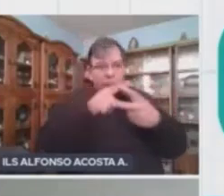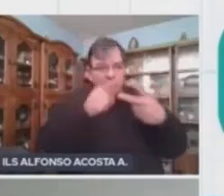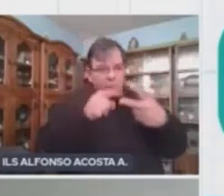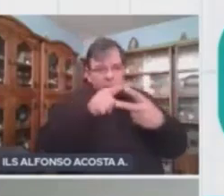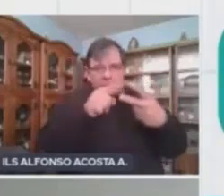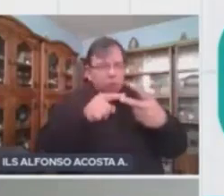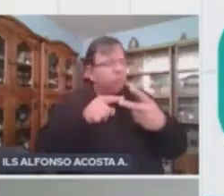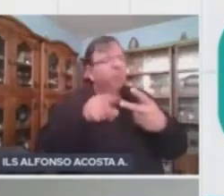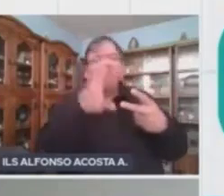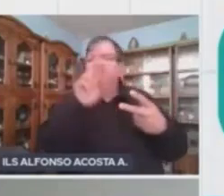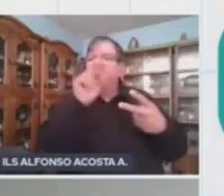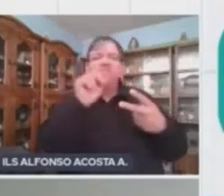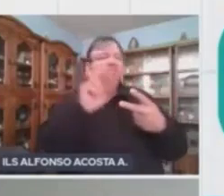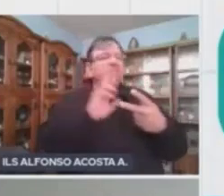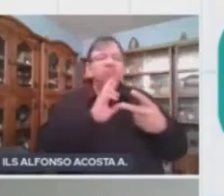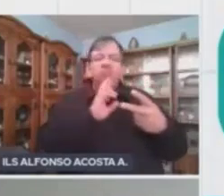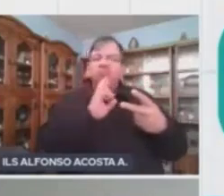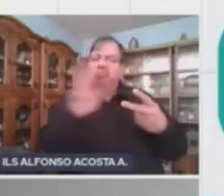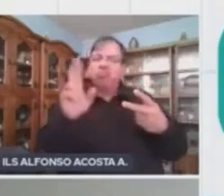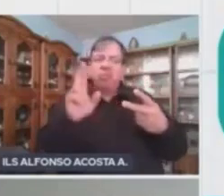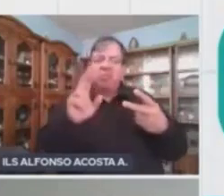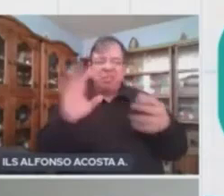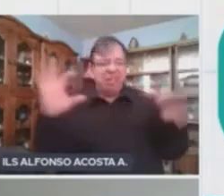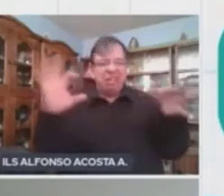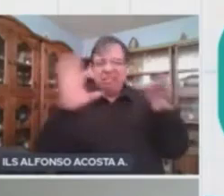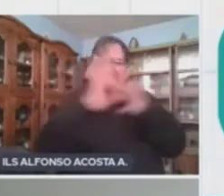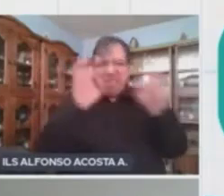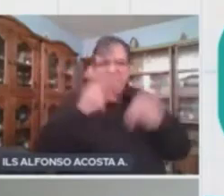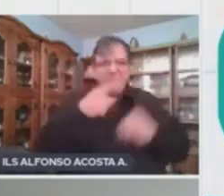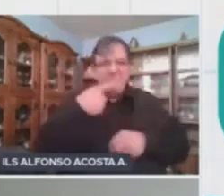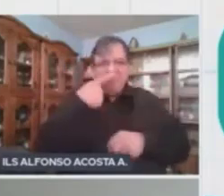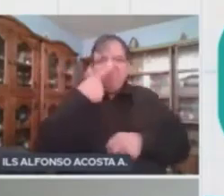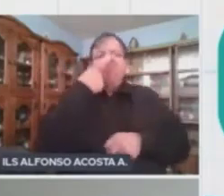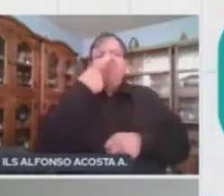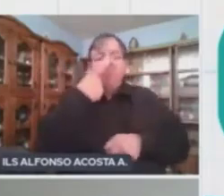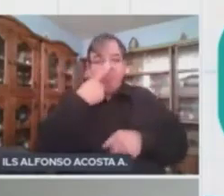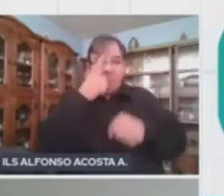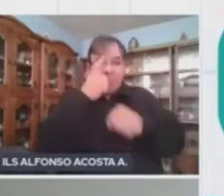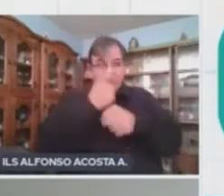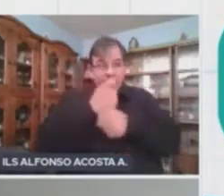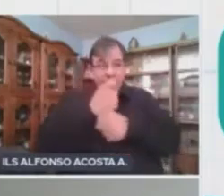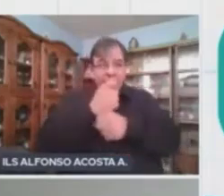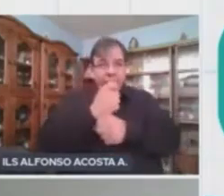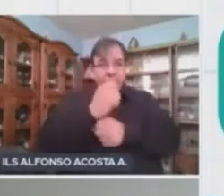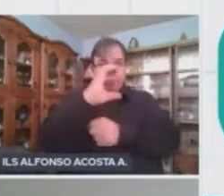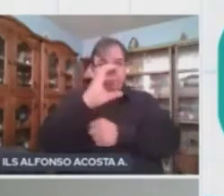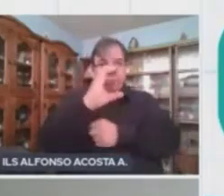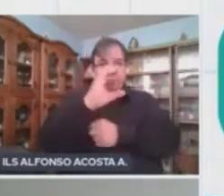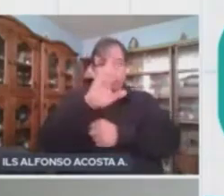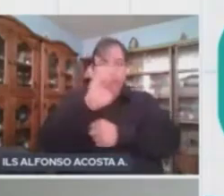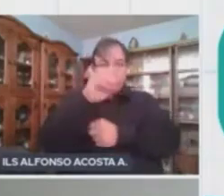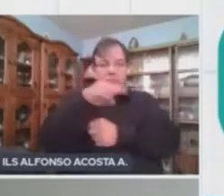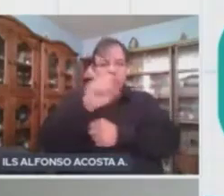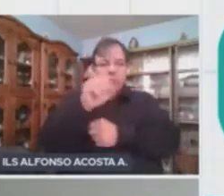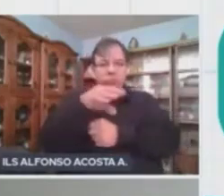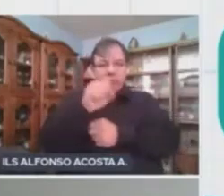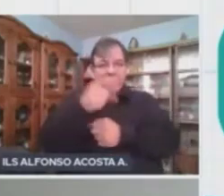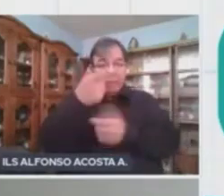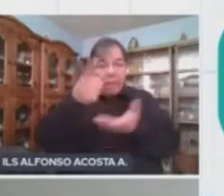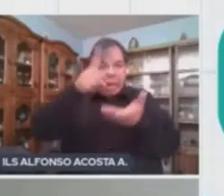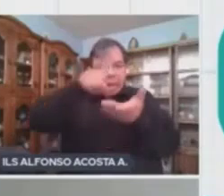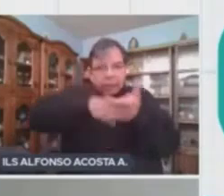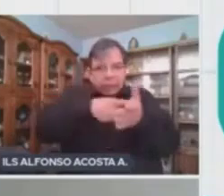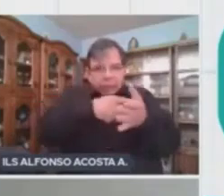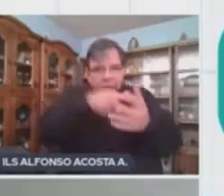que no corresponden para nada al proceso de respiración celular. La primera son los cromosomas. Ellos contienen material genético.